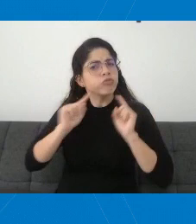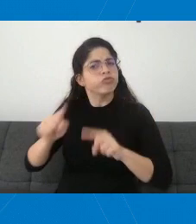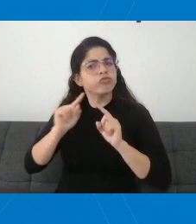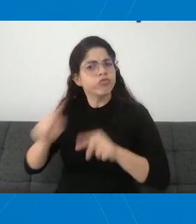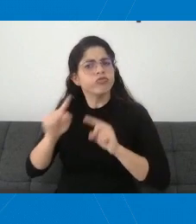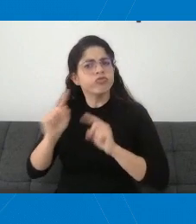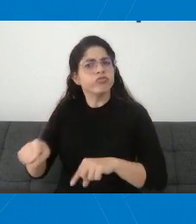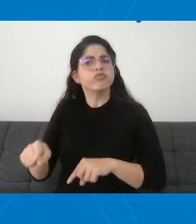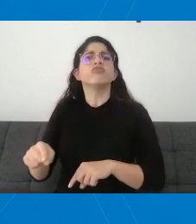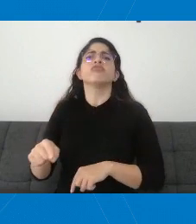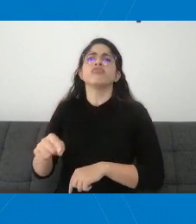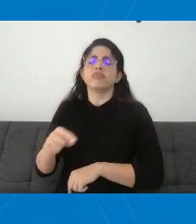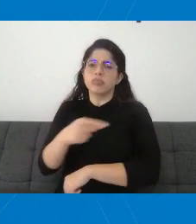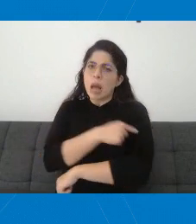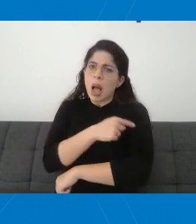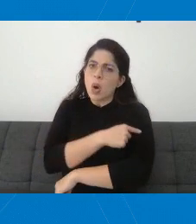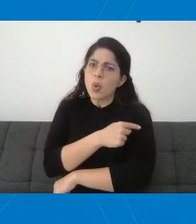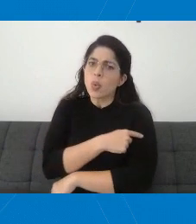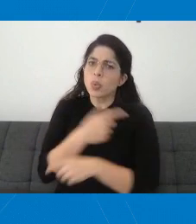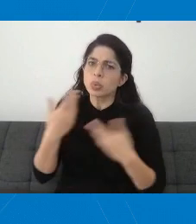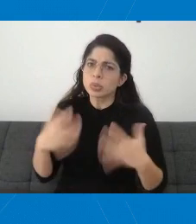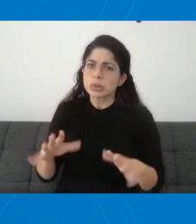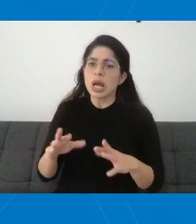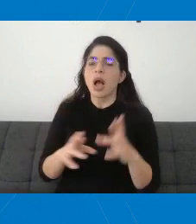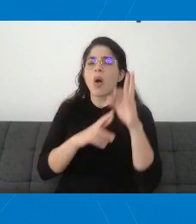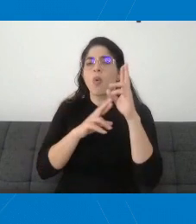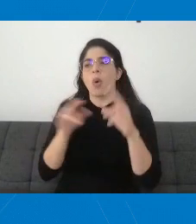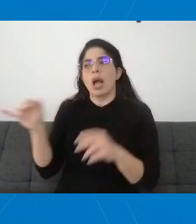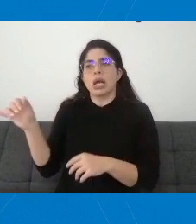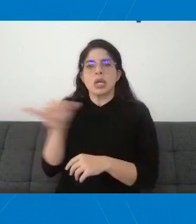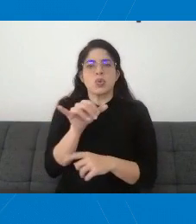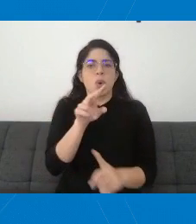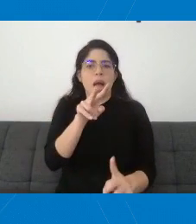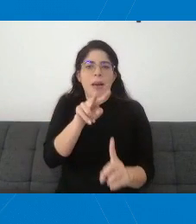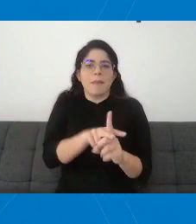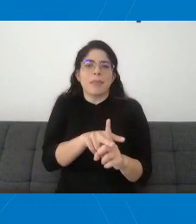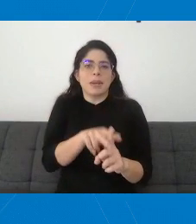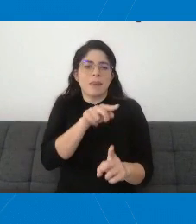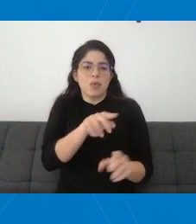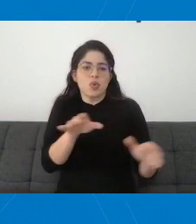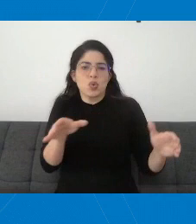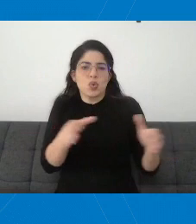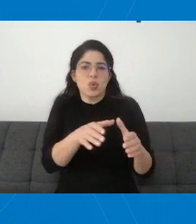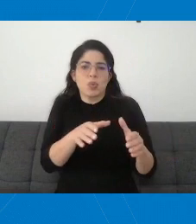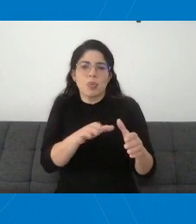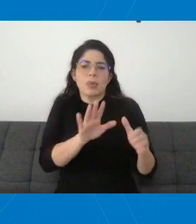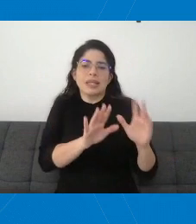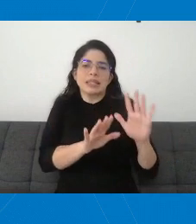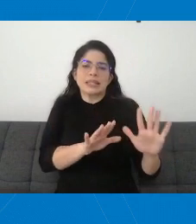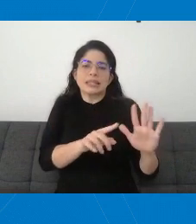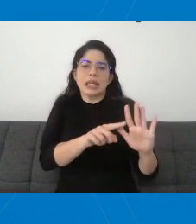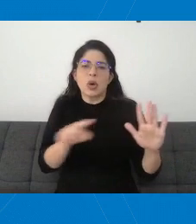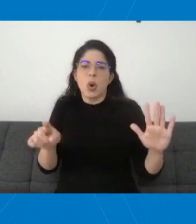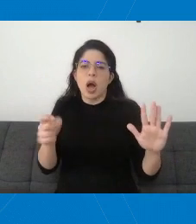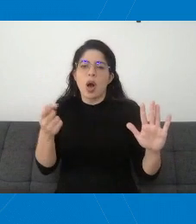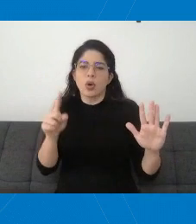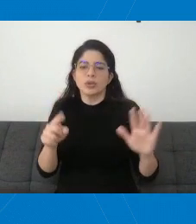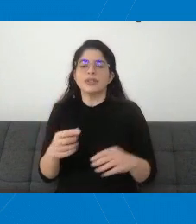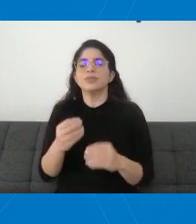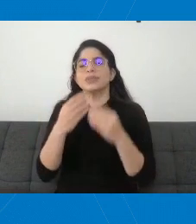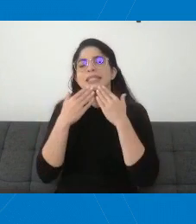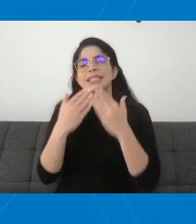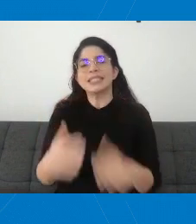realizar esta vacunación, pues lo podamos implementar igualmente en este grupo de 5 a 11 años. Muchas gracias.